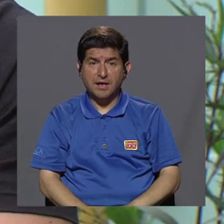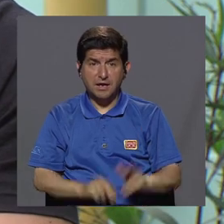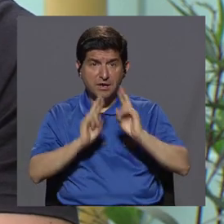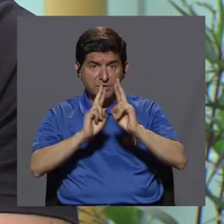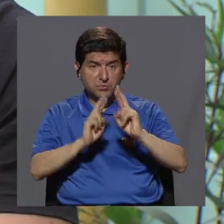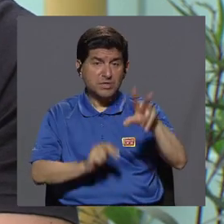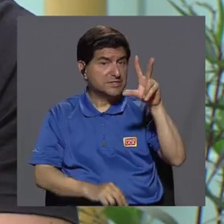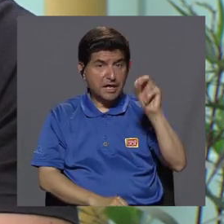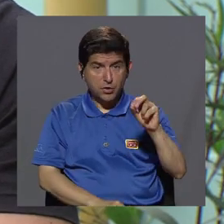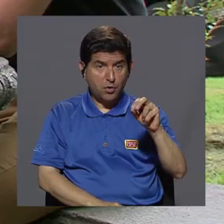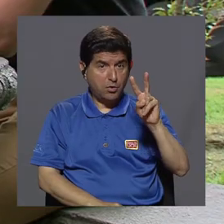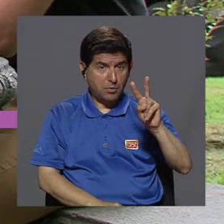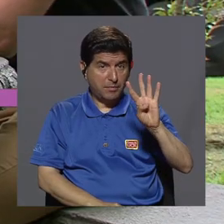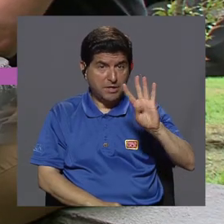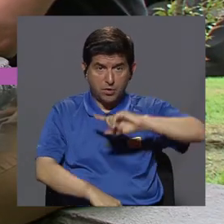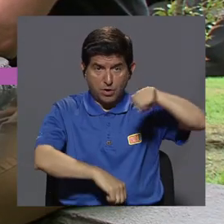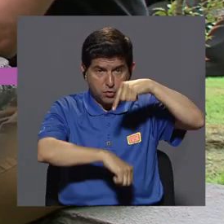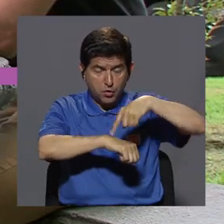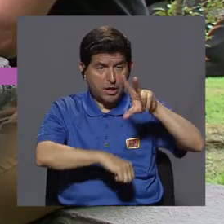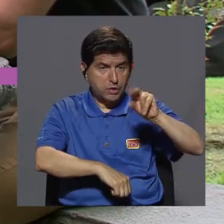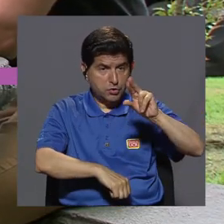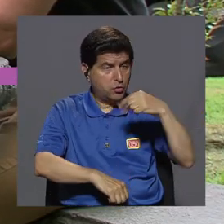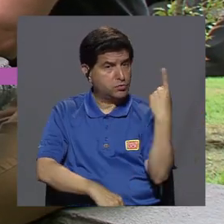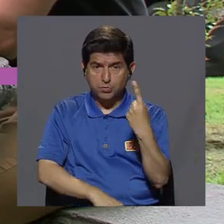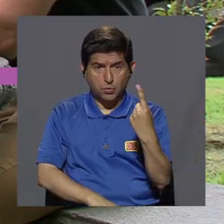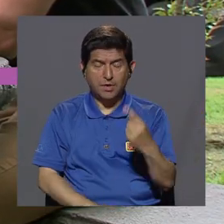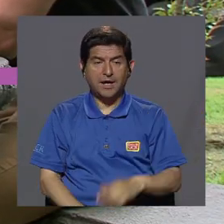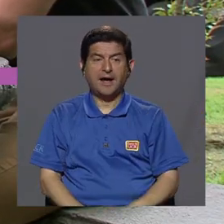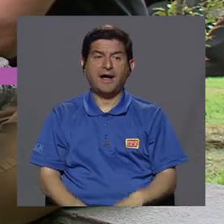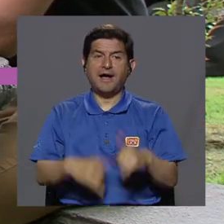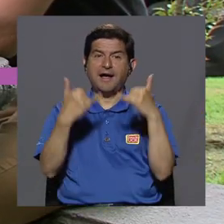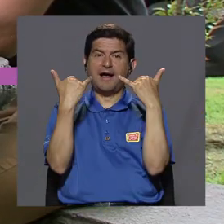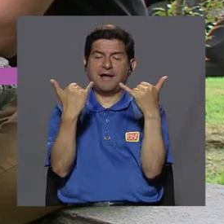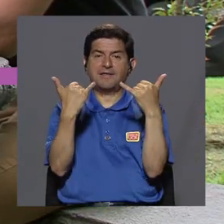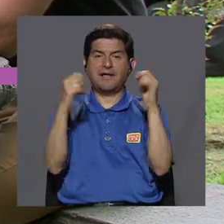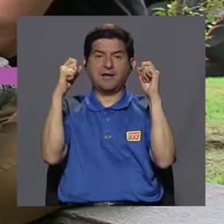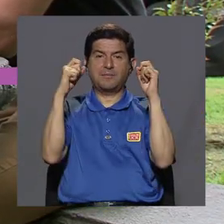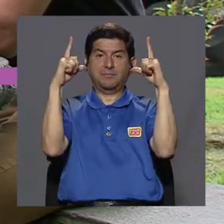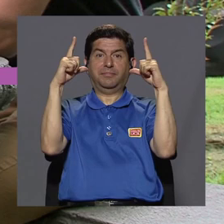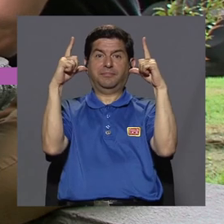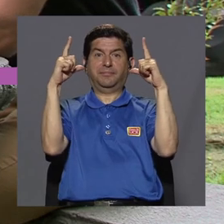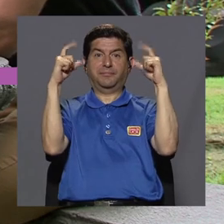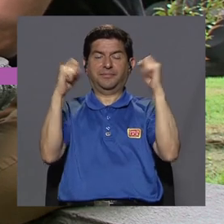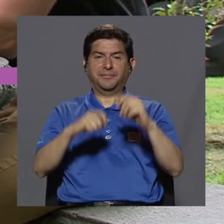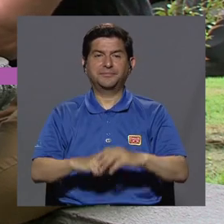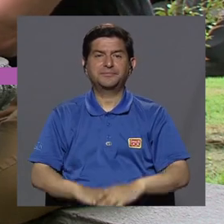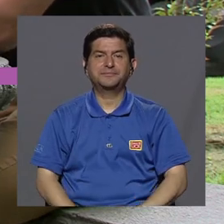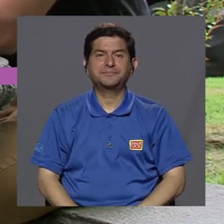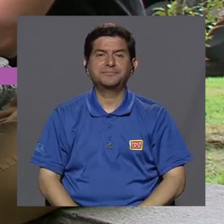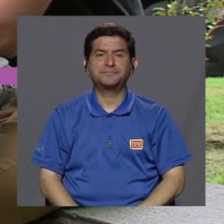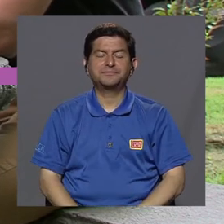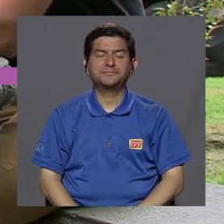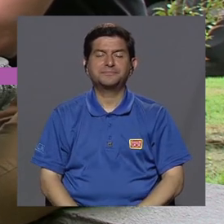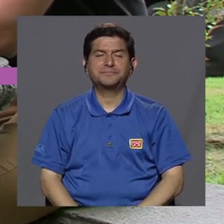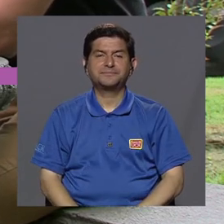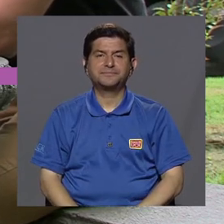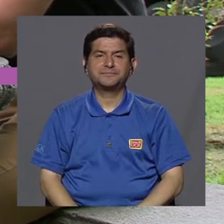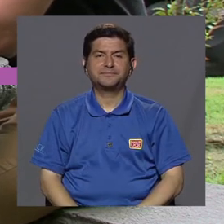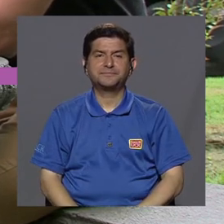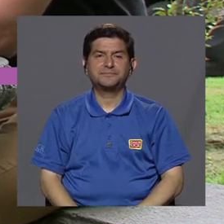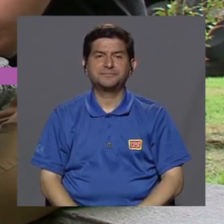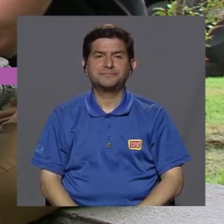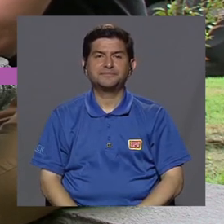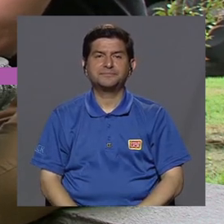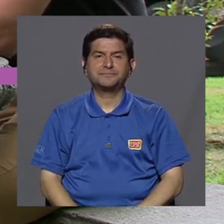no, ¿verdad? Entonces ya tenemos que encender, por así decirlo, las alarmas, los bombillos, ¿verdad? Las alarmas.